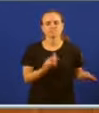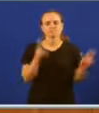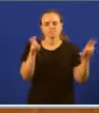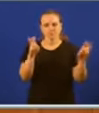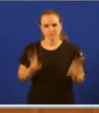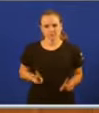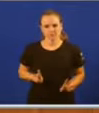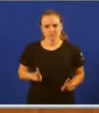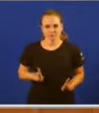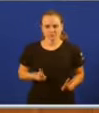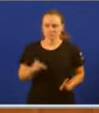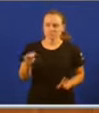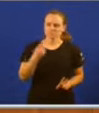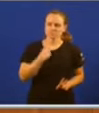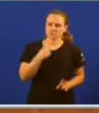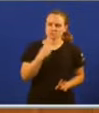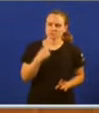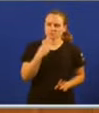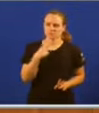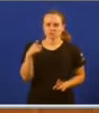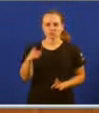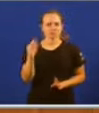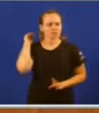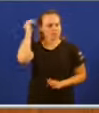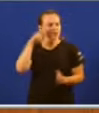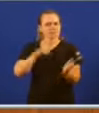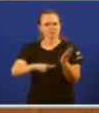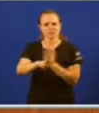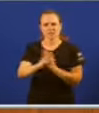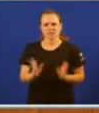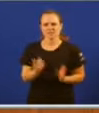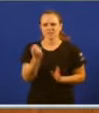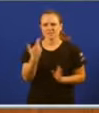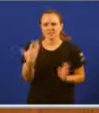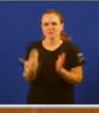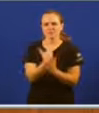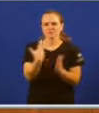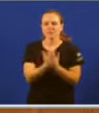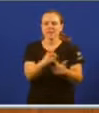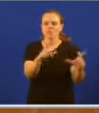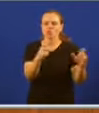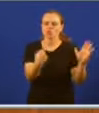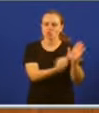vostede que nos di que o Adalide non da democracia e da transparencia non nos explica. E é esta foto.